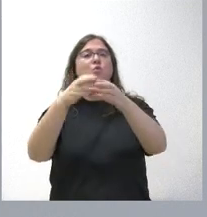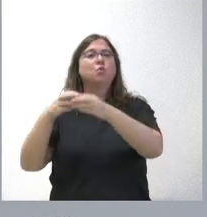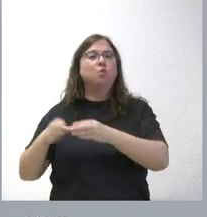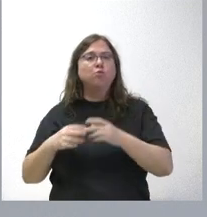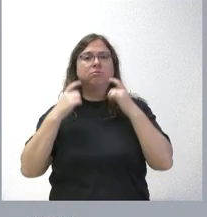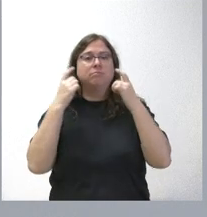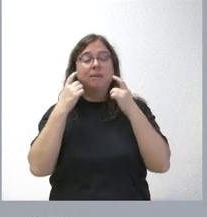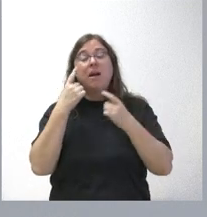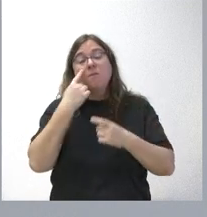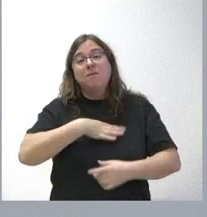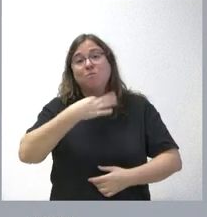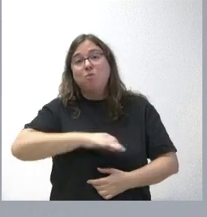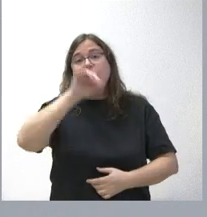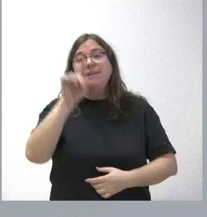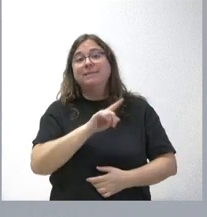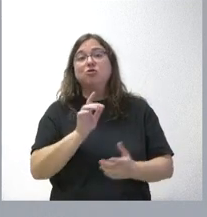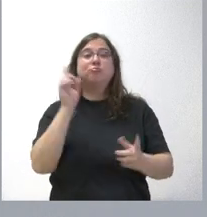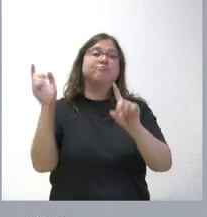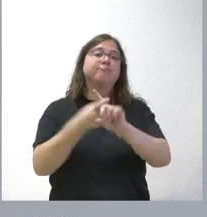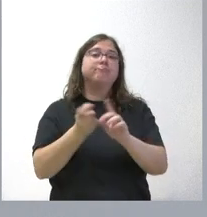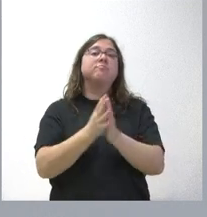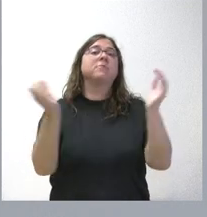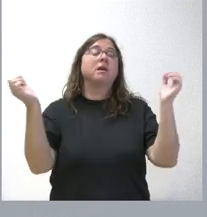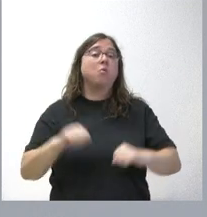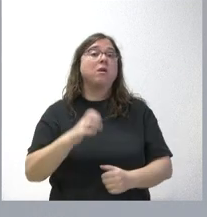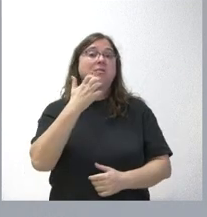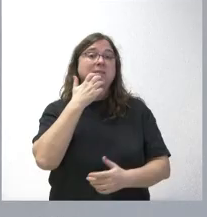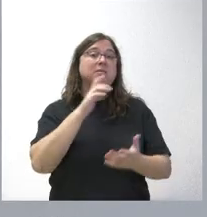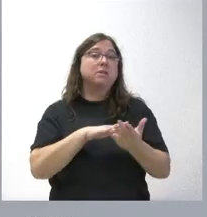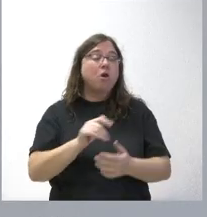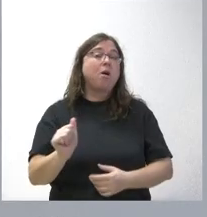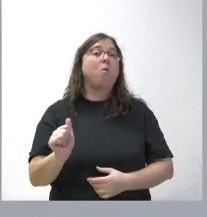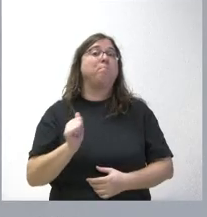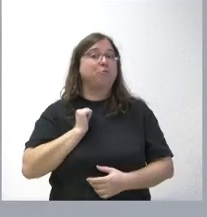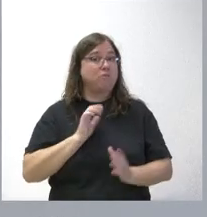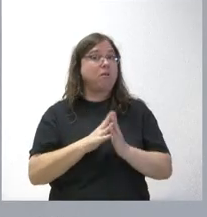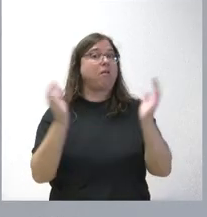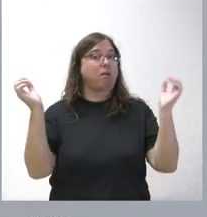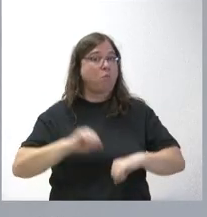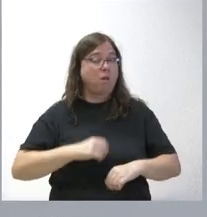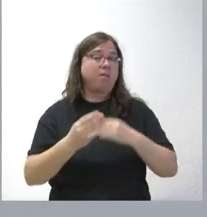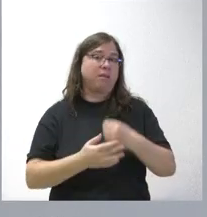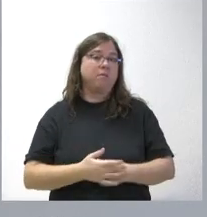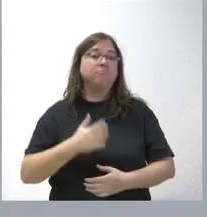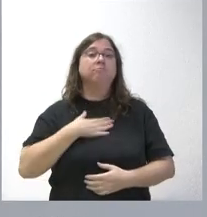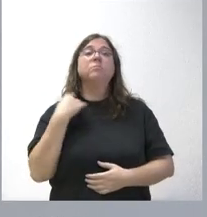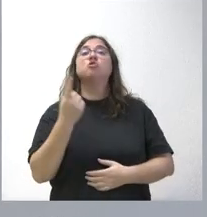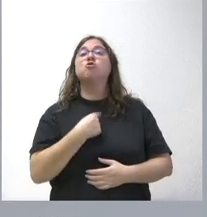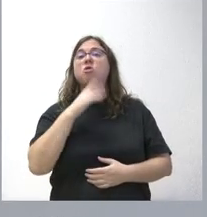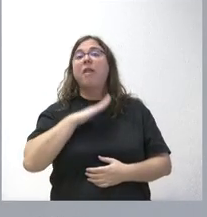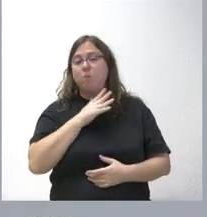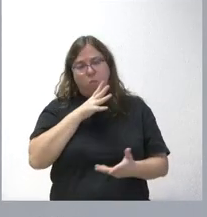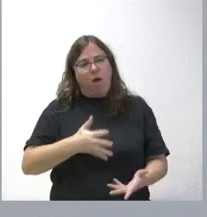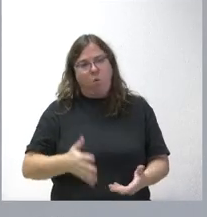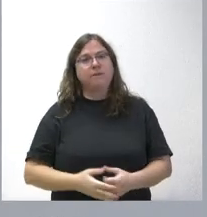intentaremos si hay la posibilidad de encontrar algún acuerdo y si vemos esta oportunidad del acuerdo lo encontraremos. Para nosotros el momento adecuado es ahora.